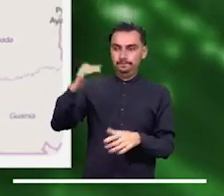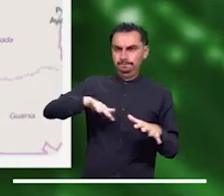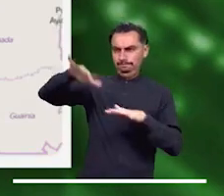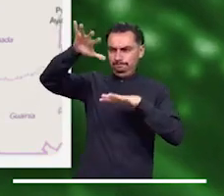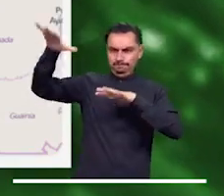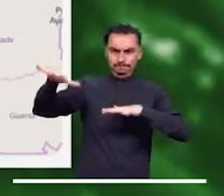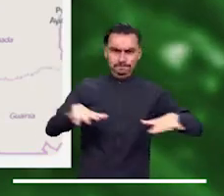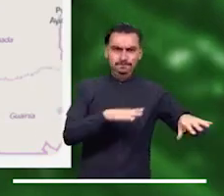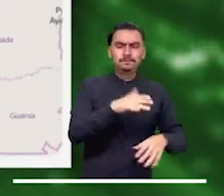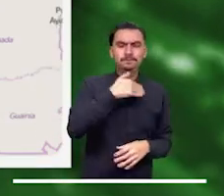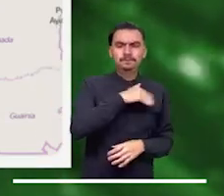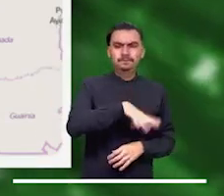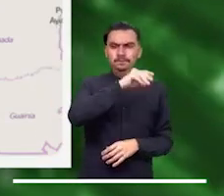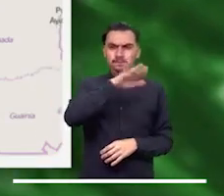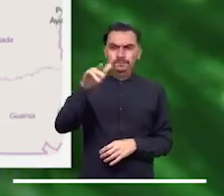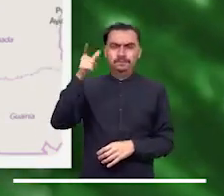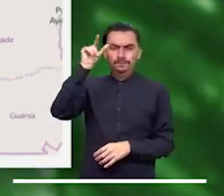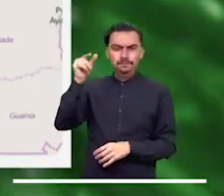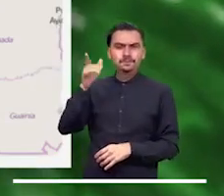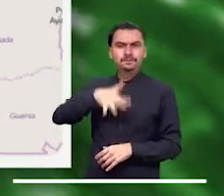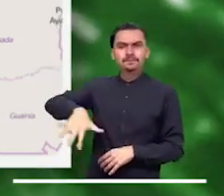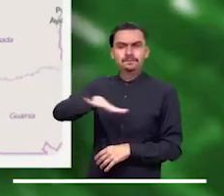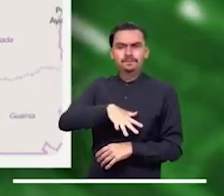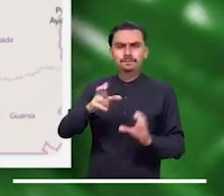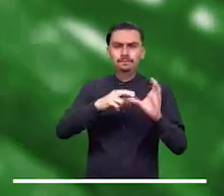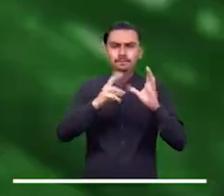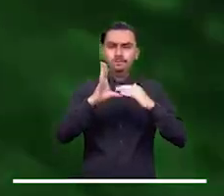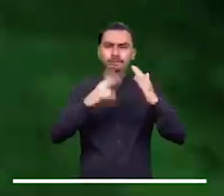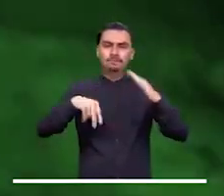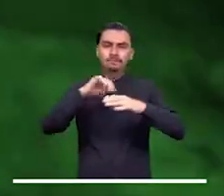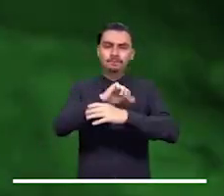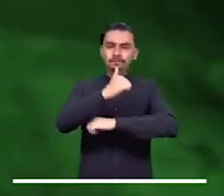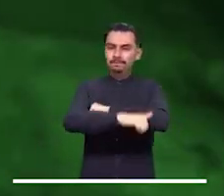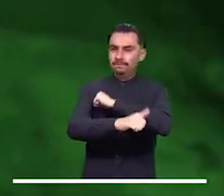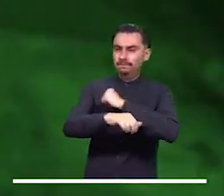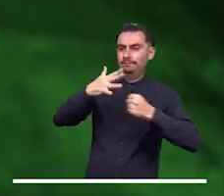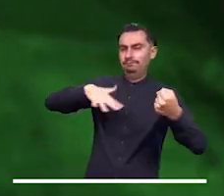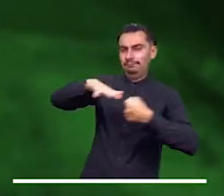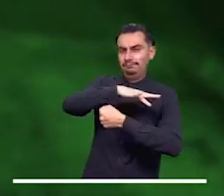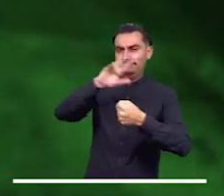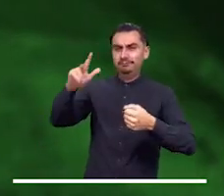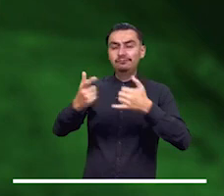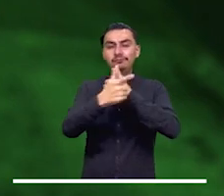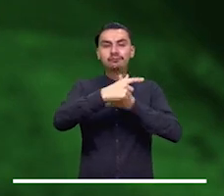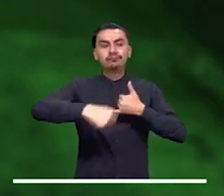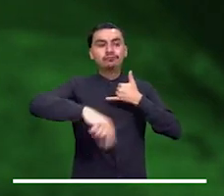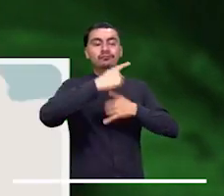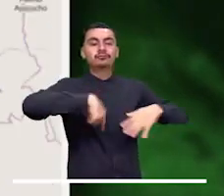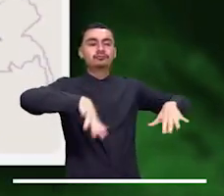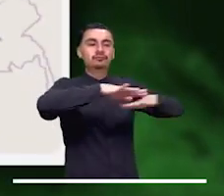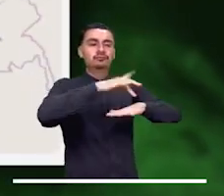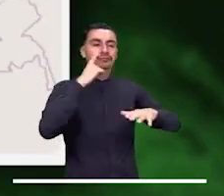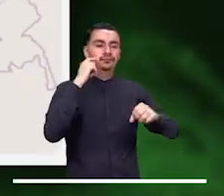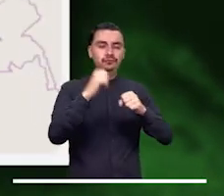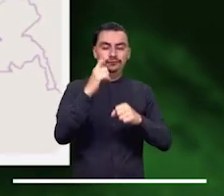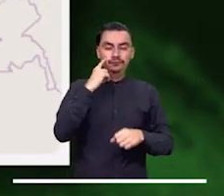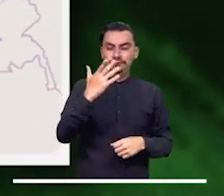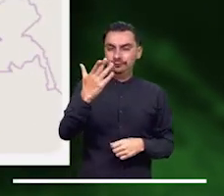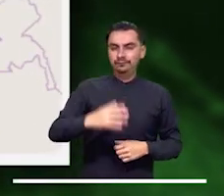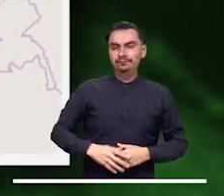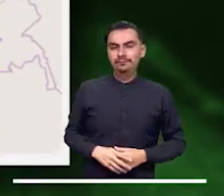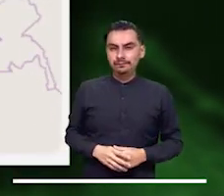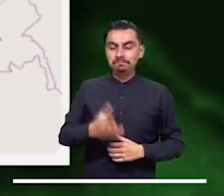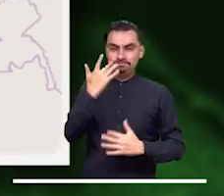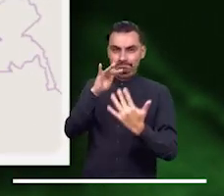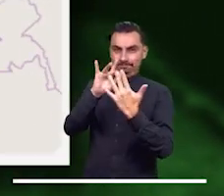Los Santanderes y Huila. Máxima alerta se emite en Bolívar, Cesar, Chocó, Cauca, Valle del Cauca, Antioquia